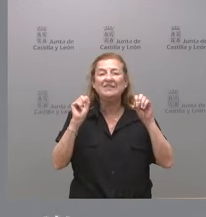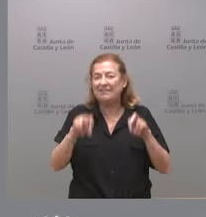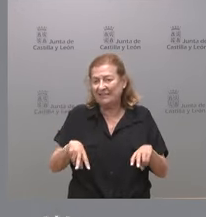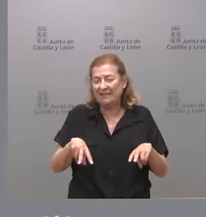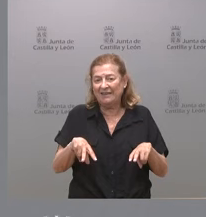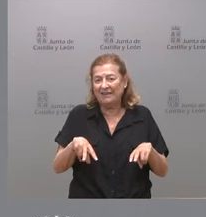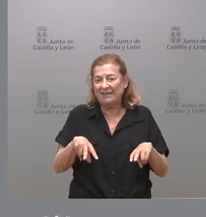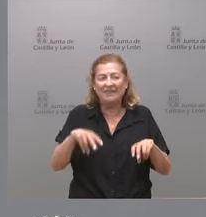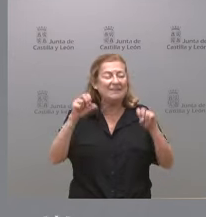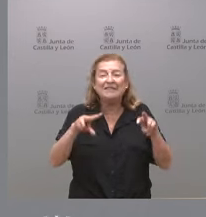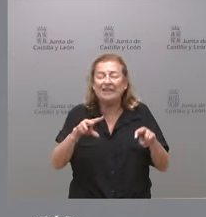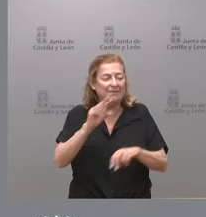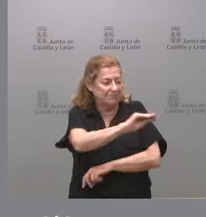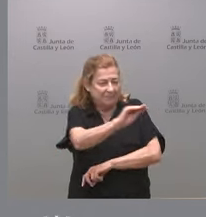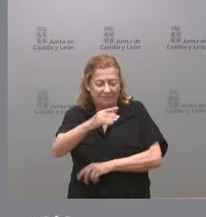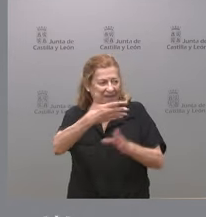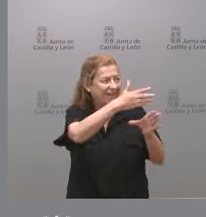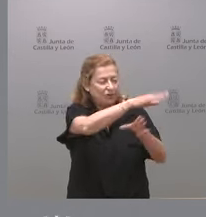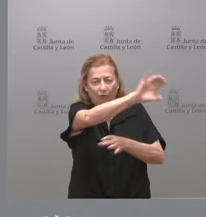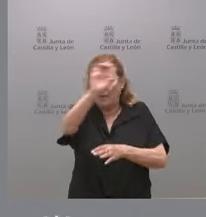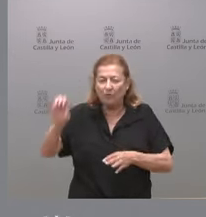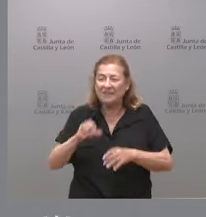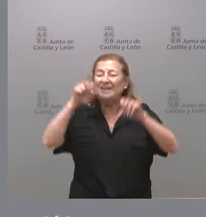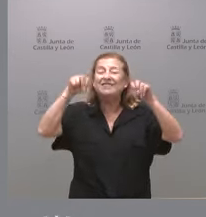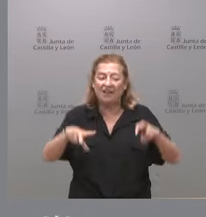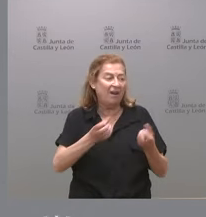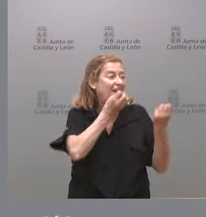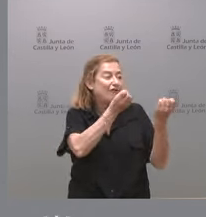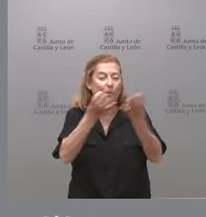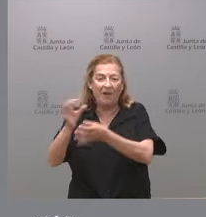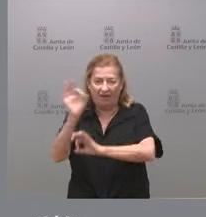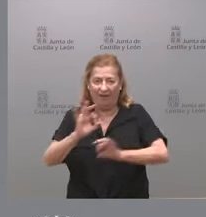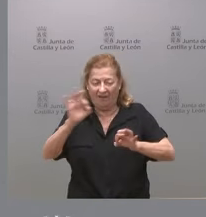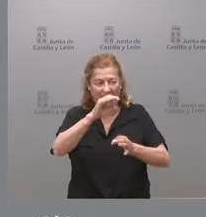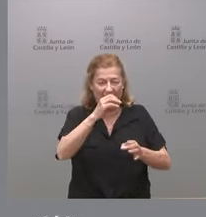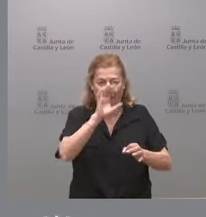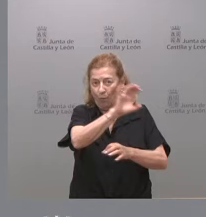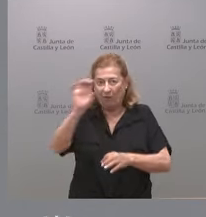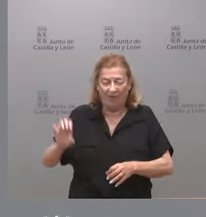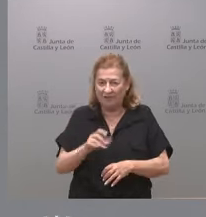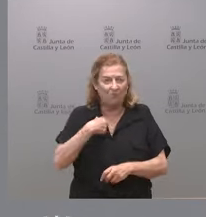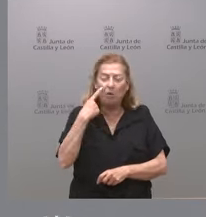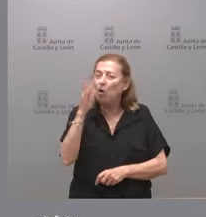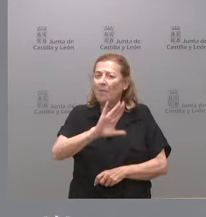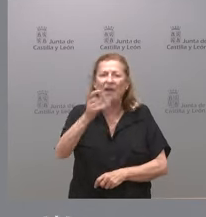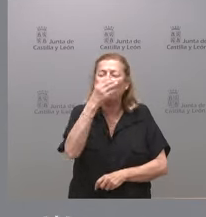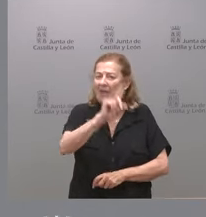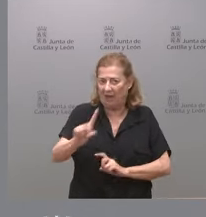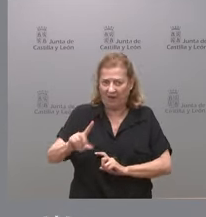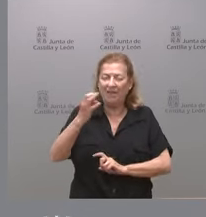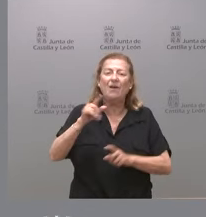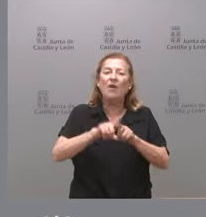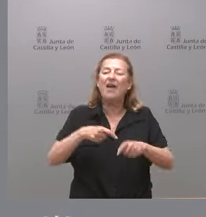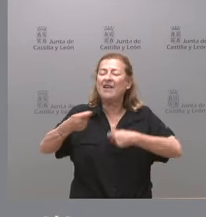sin contar con el resto de comunidades autónomas y sin informar al resto de comunidades autónomas y no me parece bien que se esté negociando una